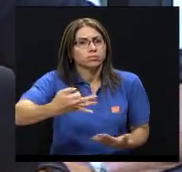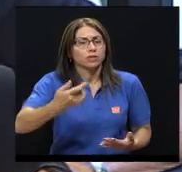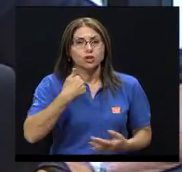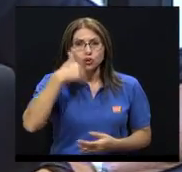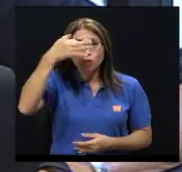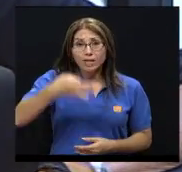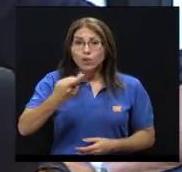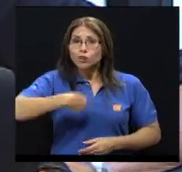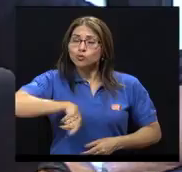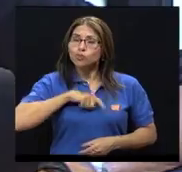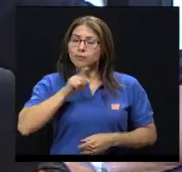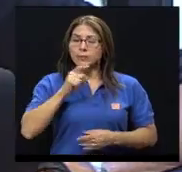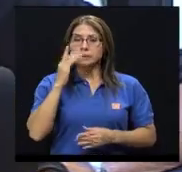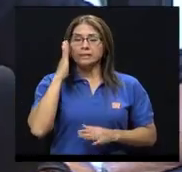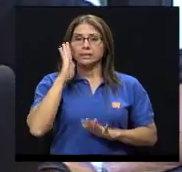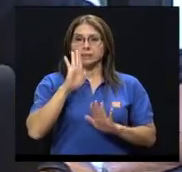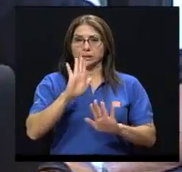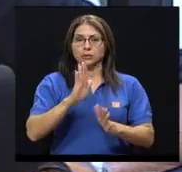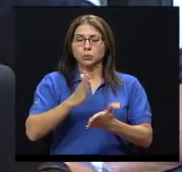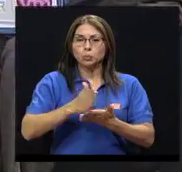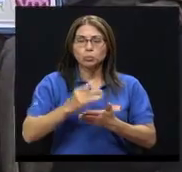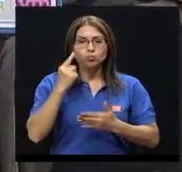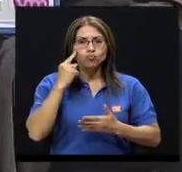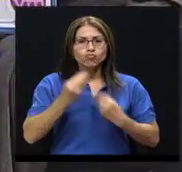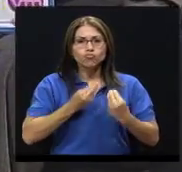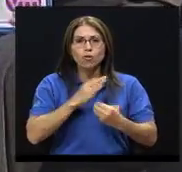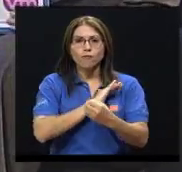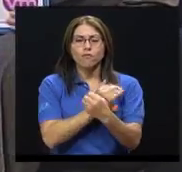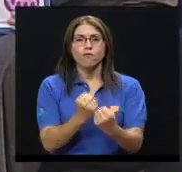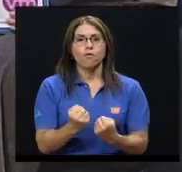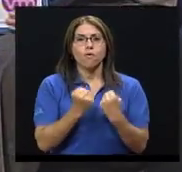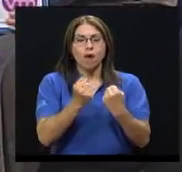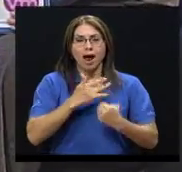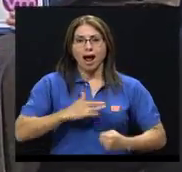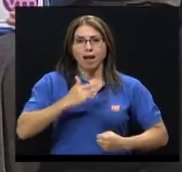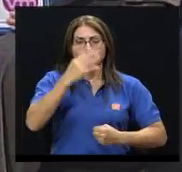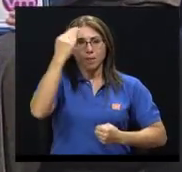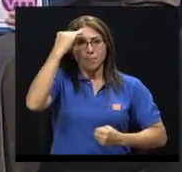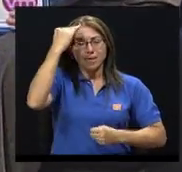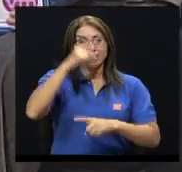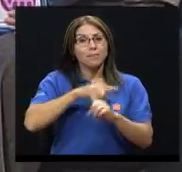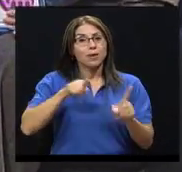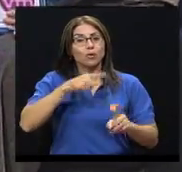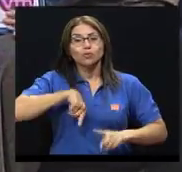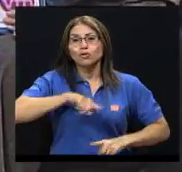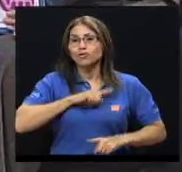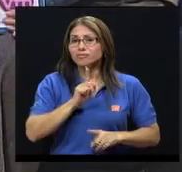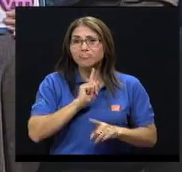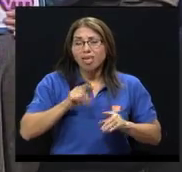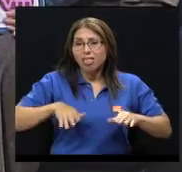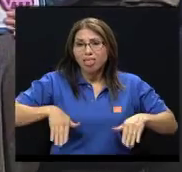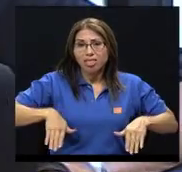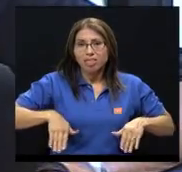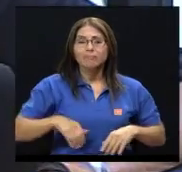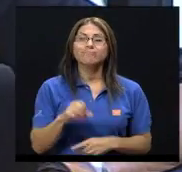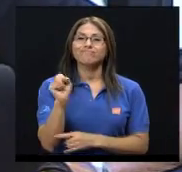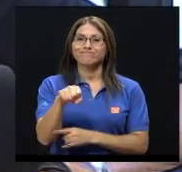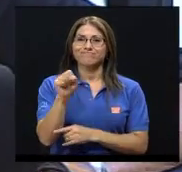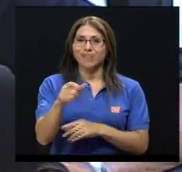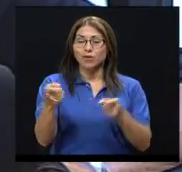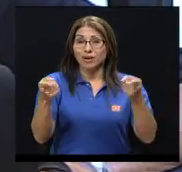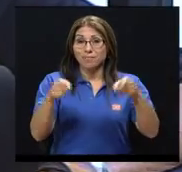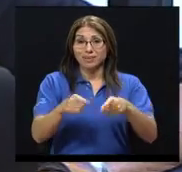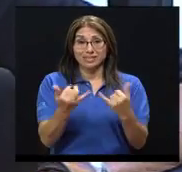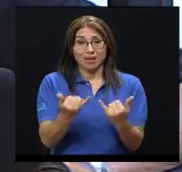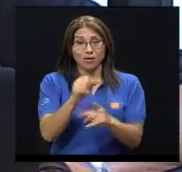deberíamos de sacar ese espacio para hacer un alto en el camino y realmente fortalecer nuestra alma y nuestra mente. Y no lo hacemos así. Sí, lo que pasa es